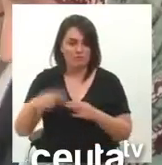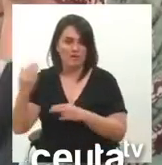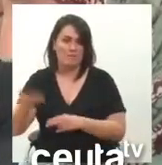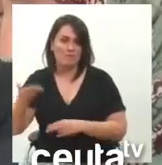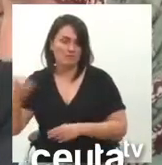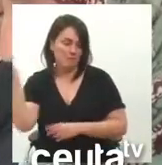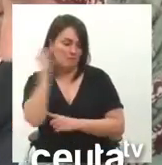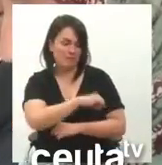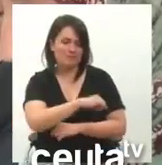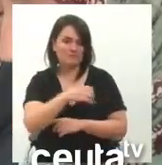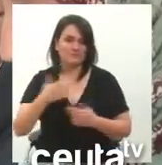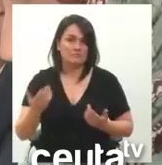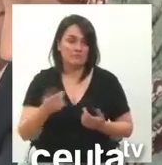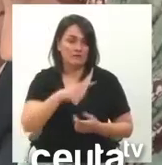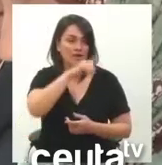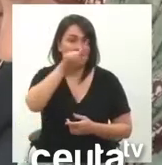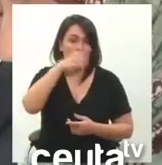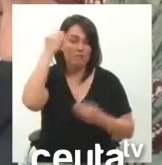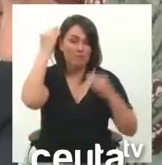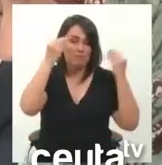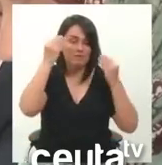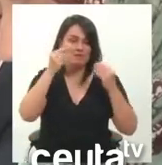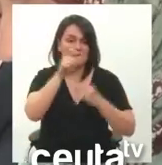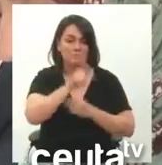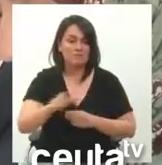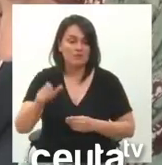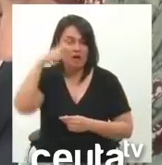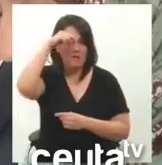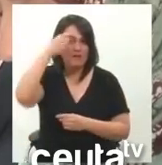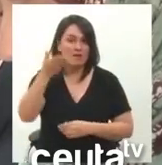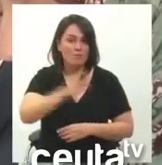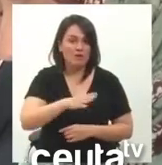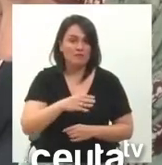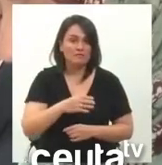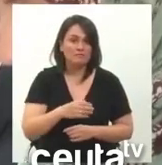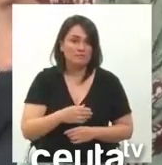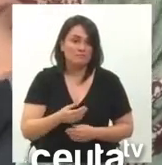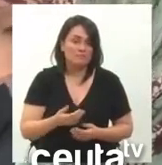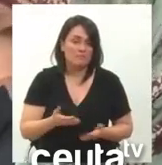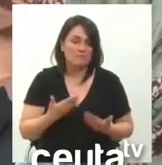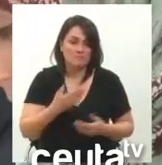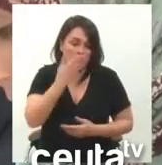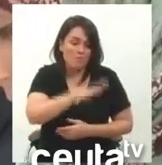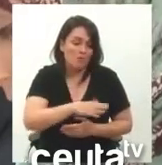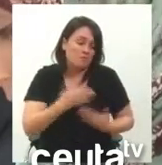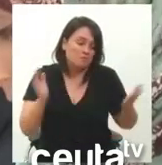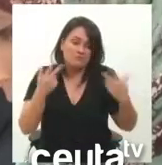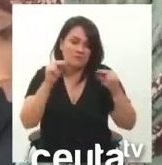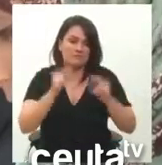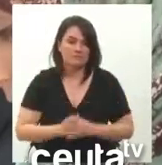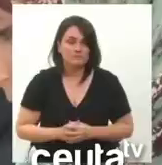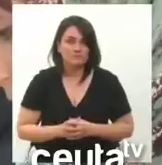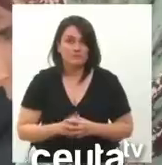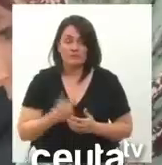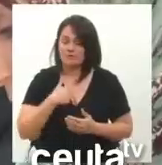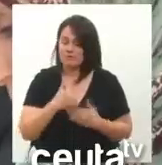bien muertos. A mí me parece que es obligatorio empezar haciendo una referencia a esto. Yo lo siento, pero no